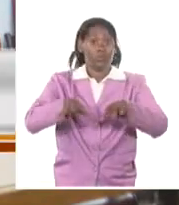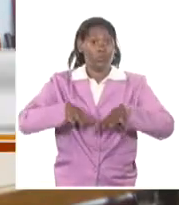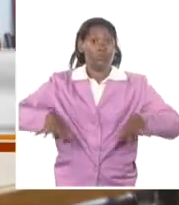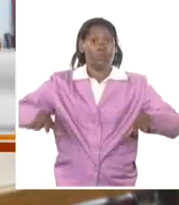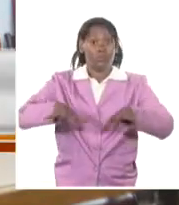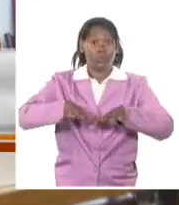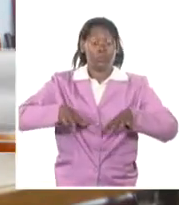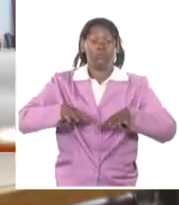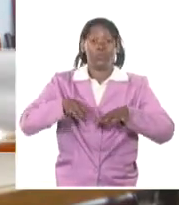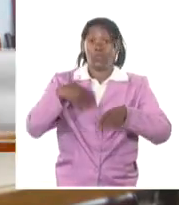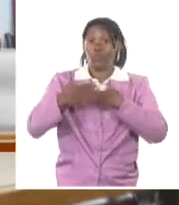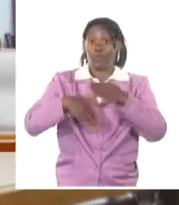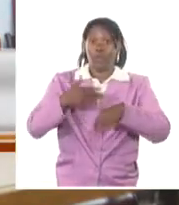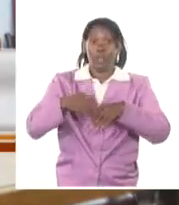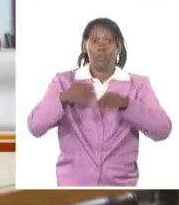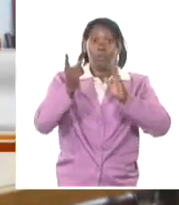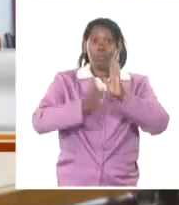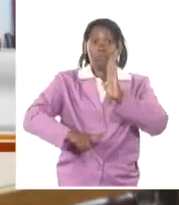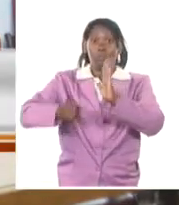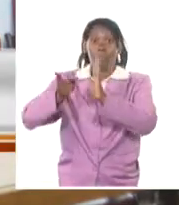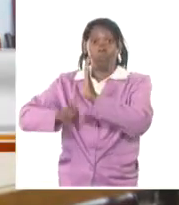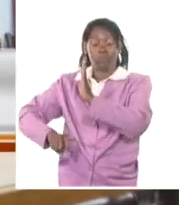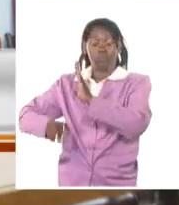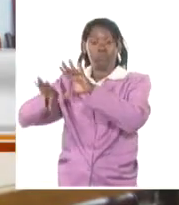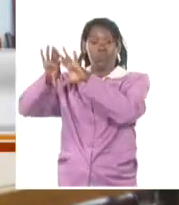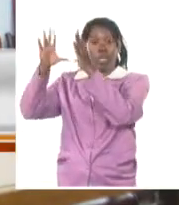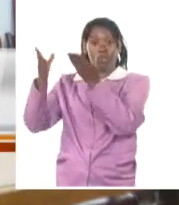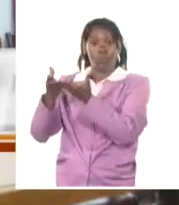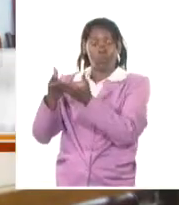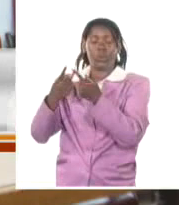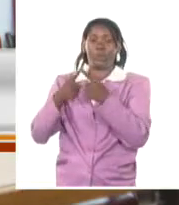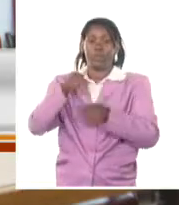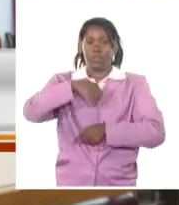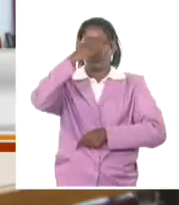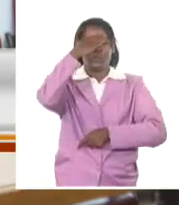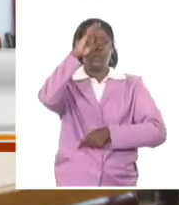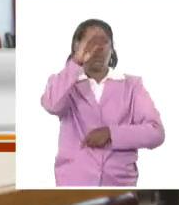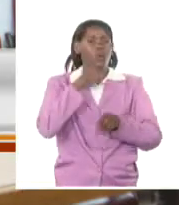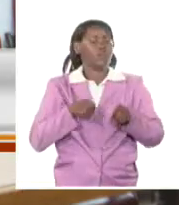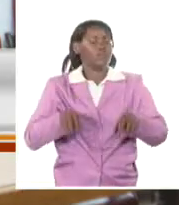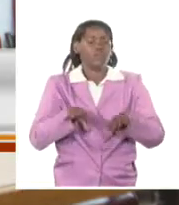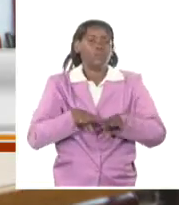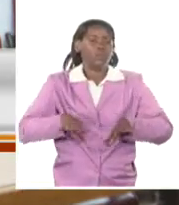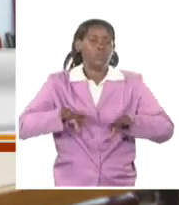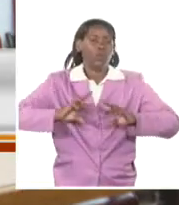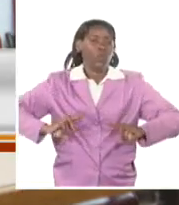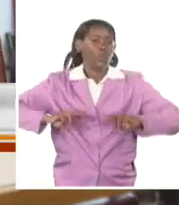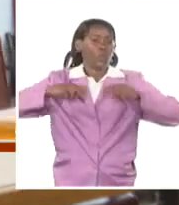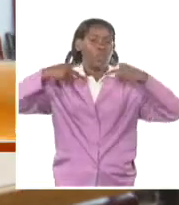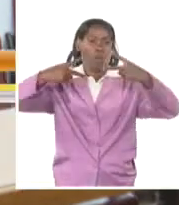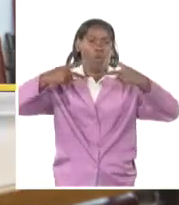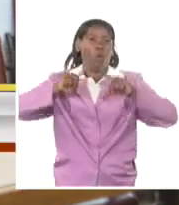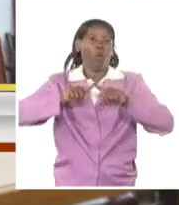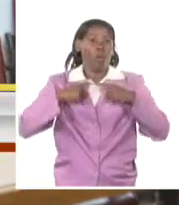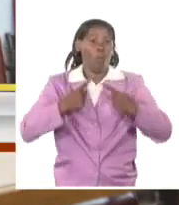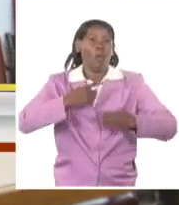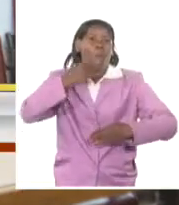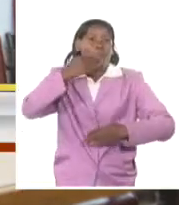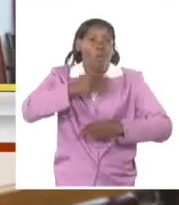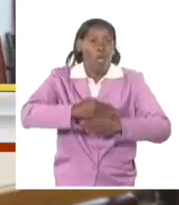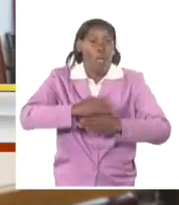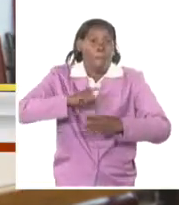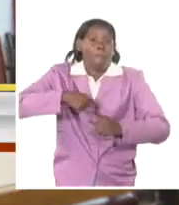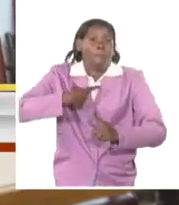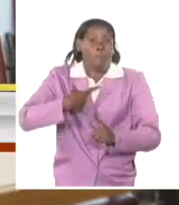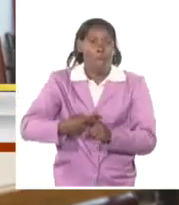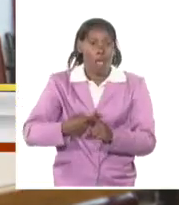energética a nivel mundial, Cuba siempre, la situación es más agudizada que en el resto de los países, como se